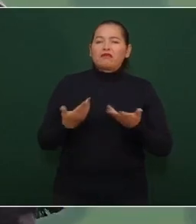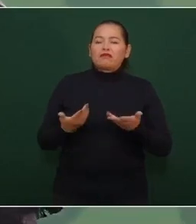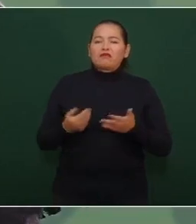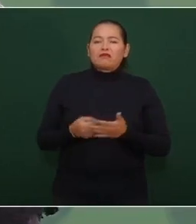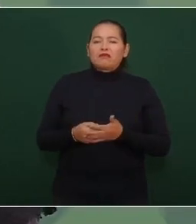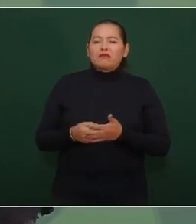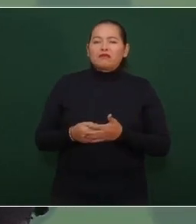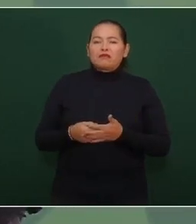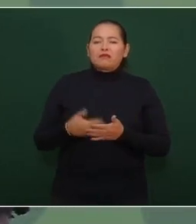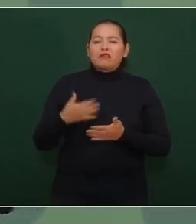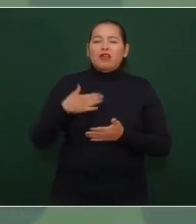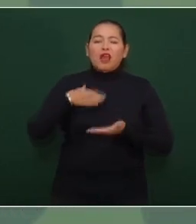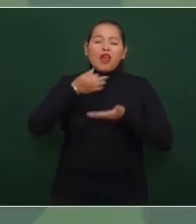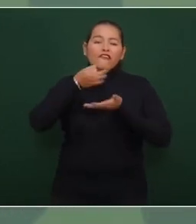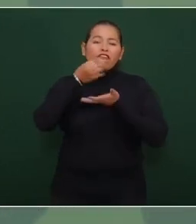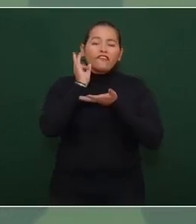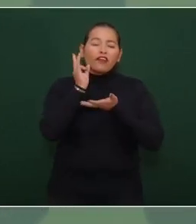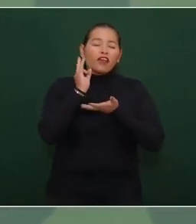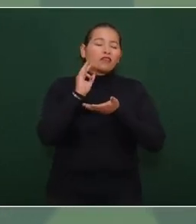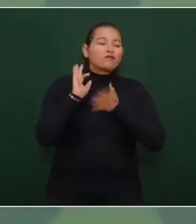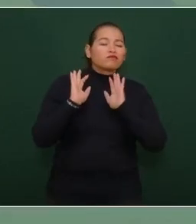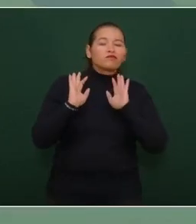está en el café todo el tiempo